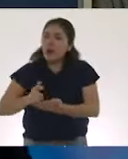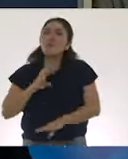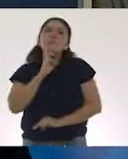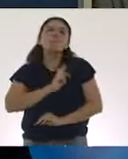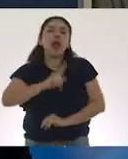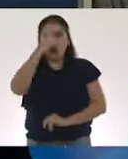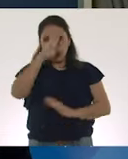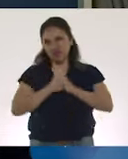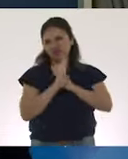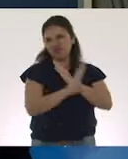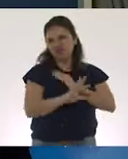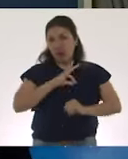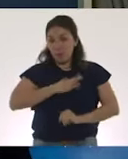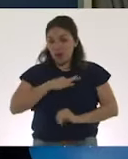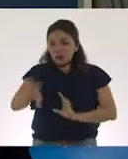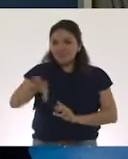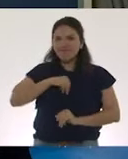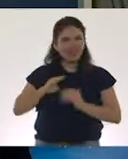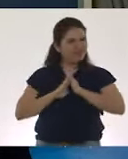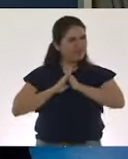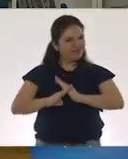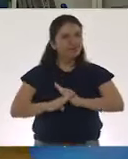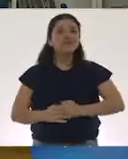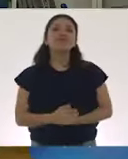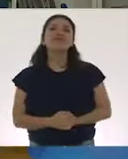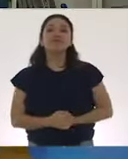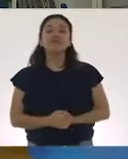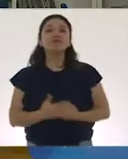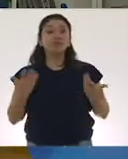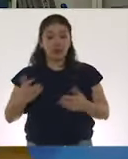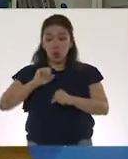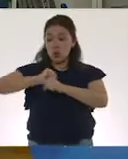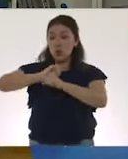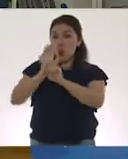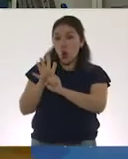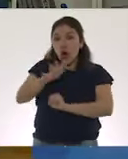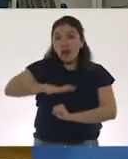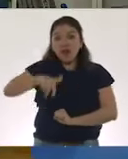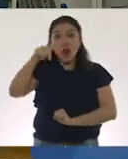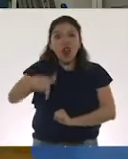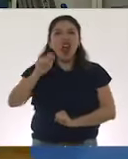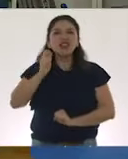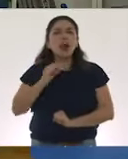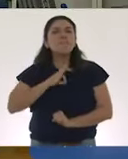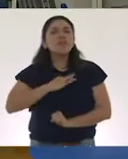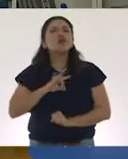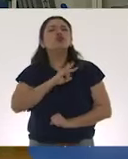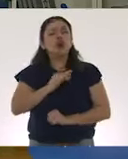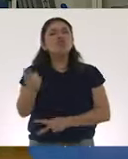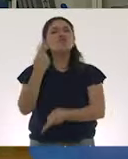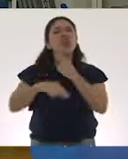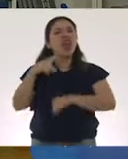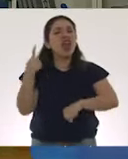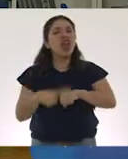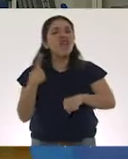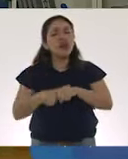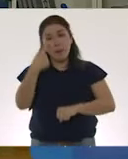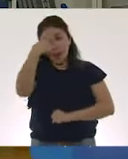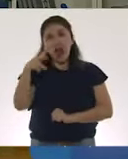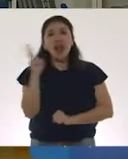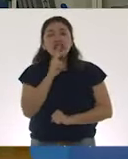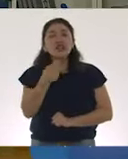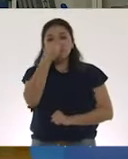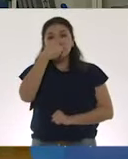evitar que los virus nos ataquen. Los coronavirus son los virus que causan las enfermedades de las vías